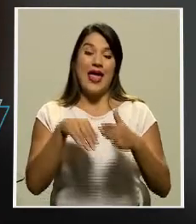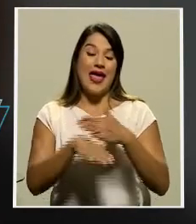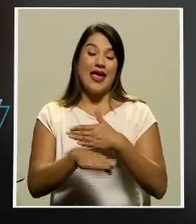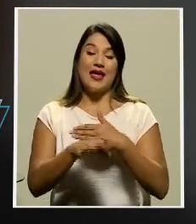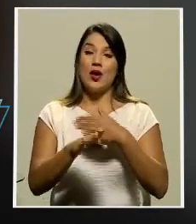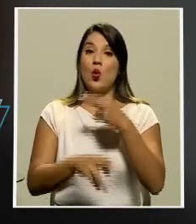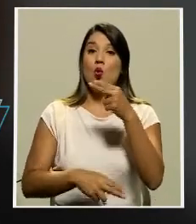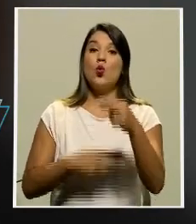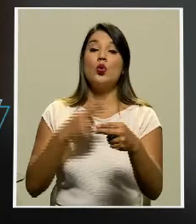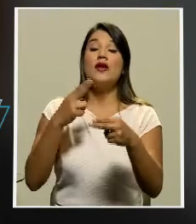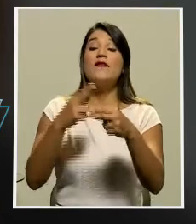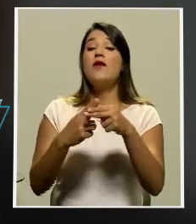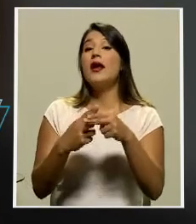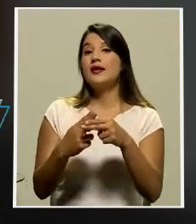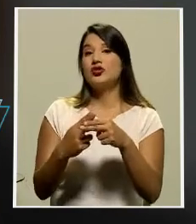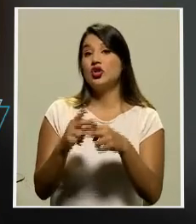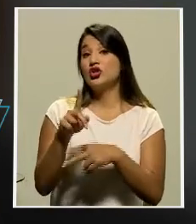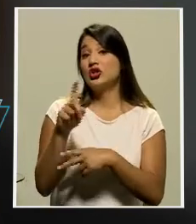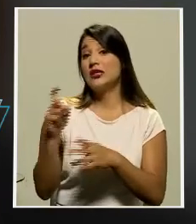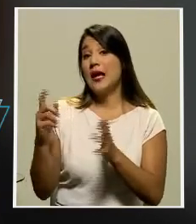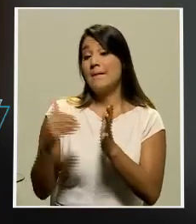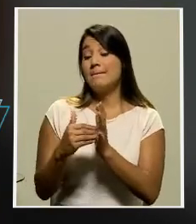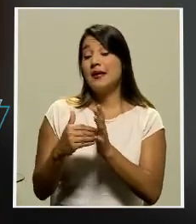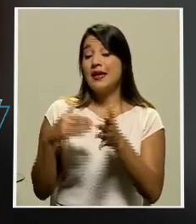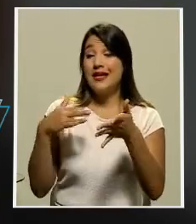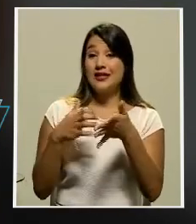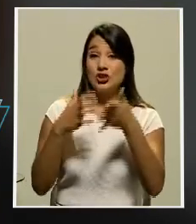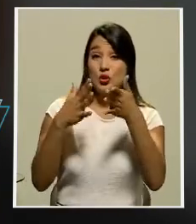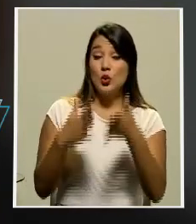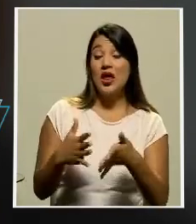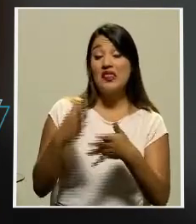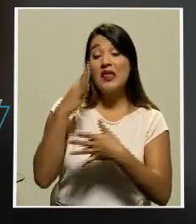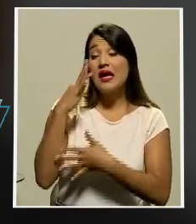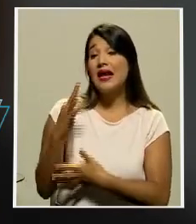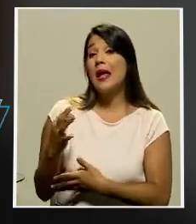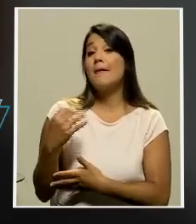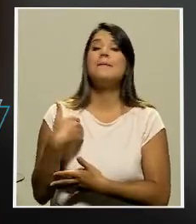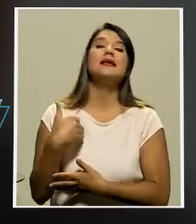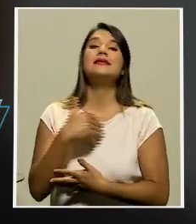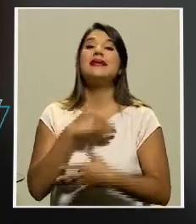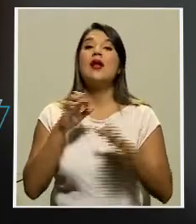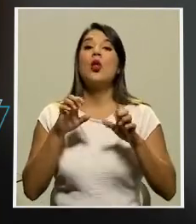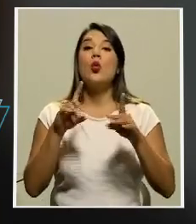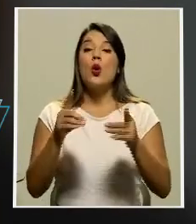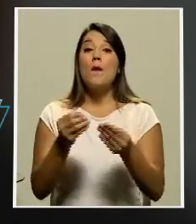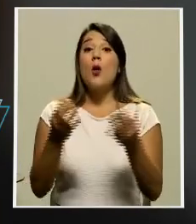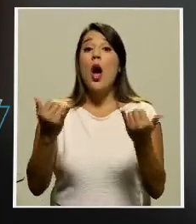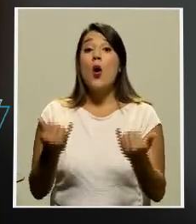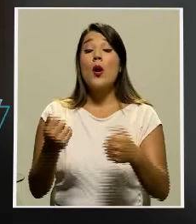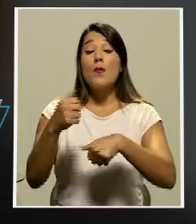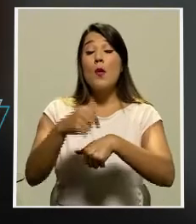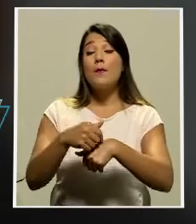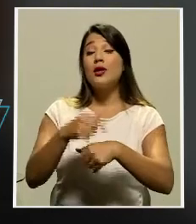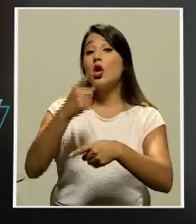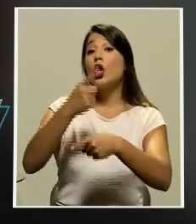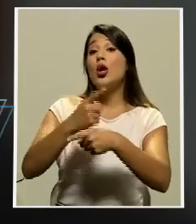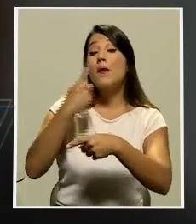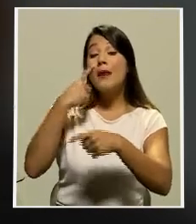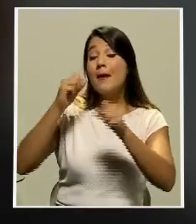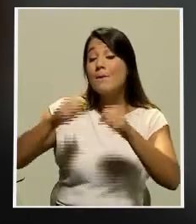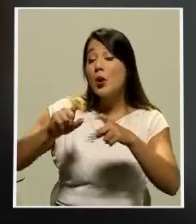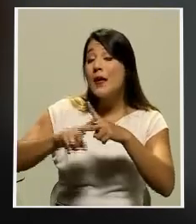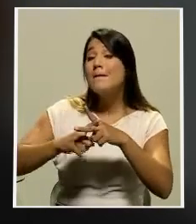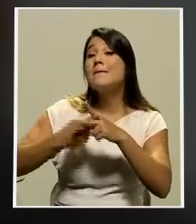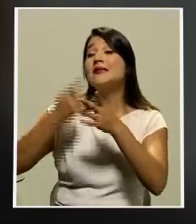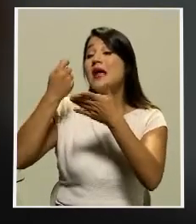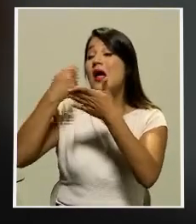.100.000 estudiantes, considera el Ministerio de Educación Pública que este es el momento oportuno para entrar a revisar esa norma de ejecución